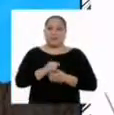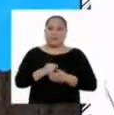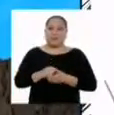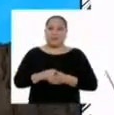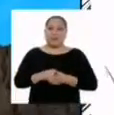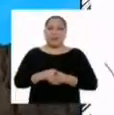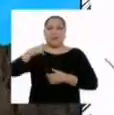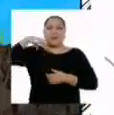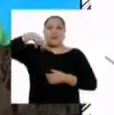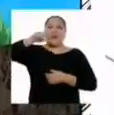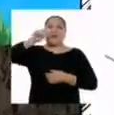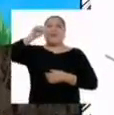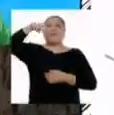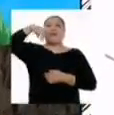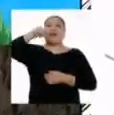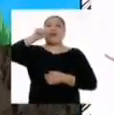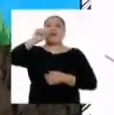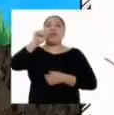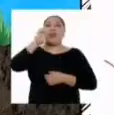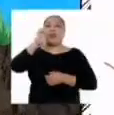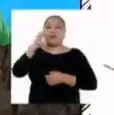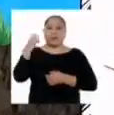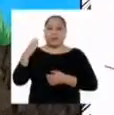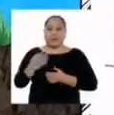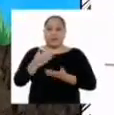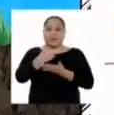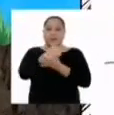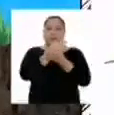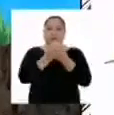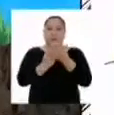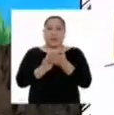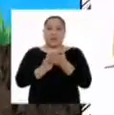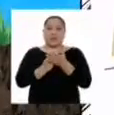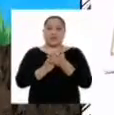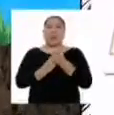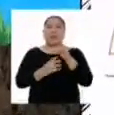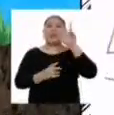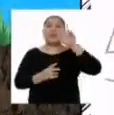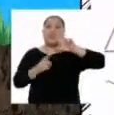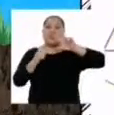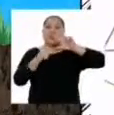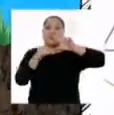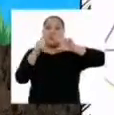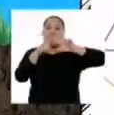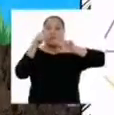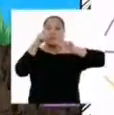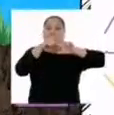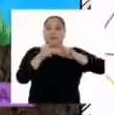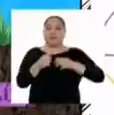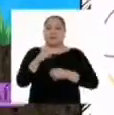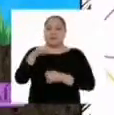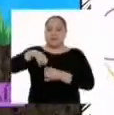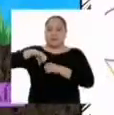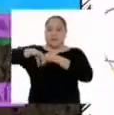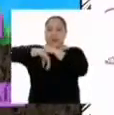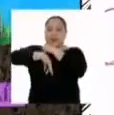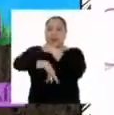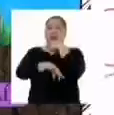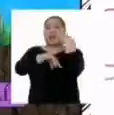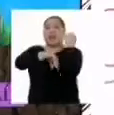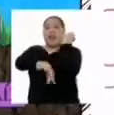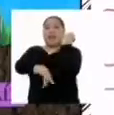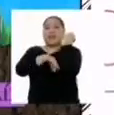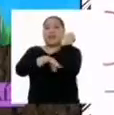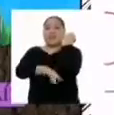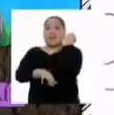plantae tienen una estructura general que está conformada por tres órganos básicos. La raíz, el